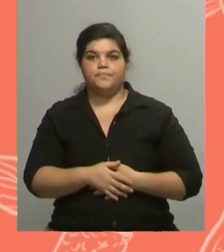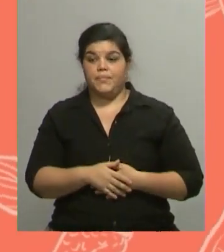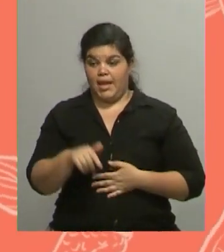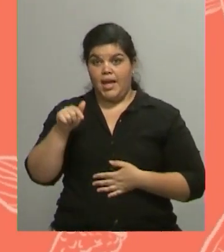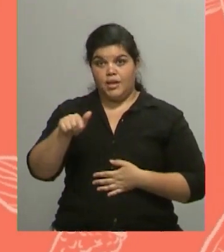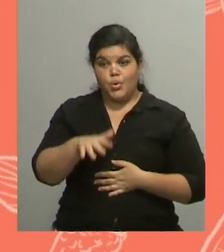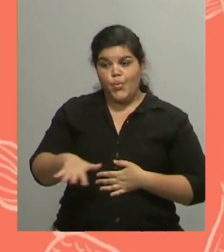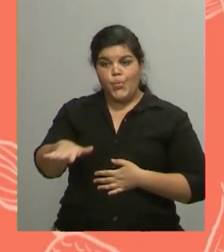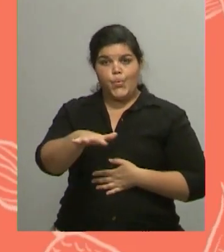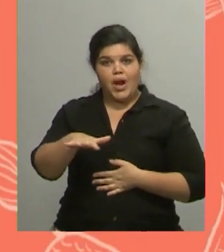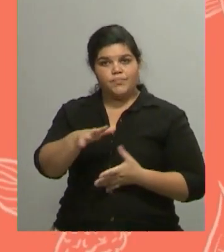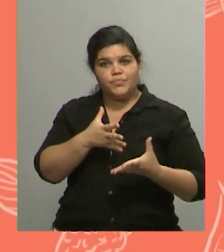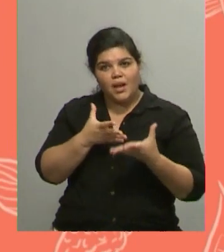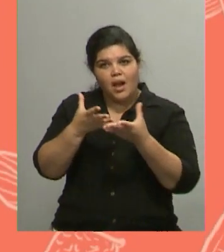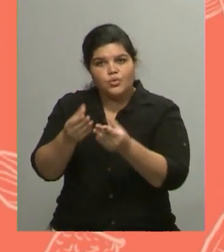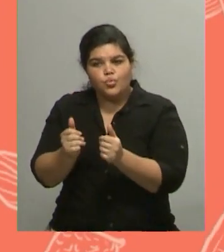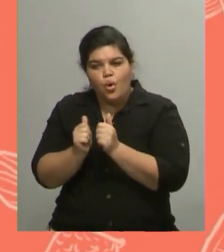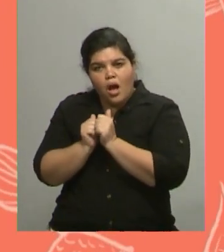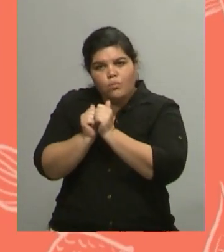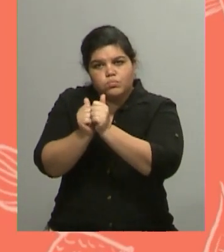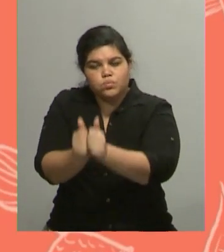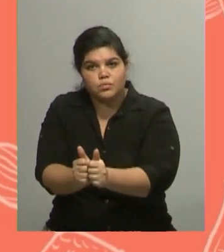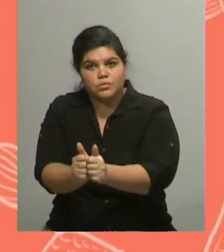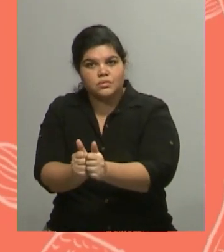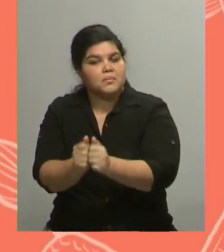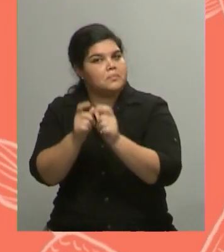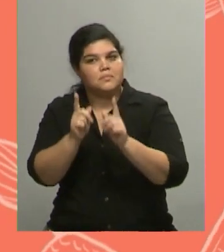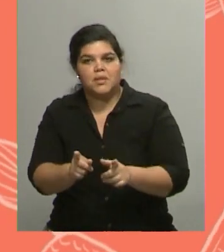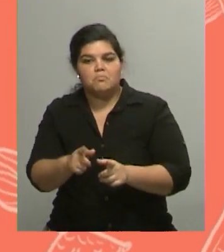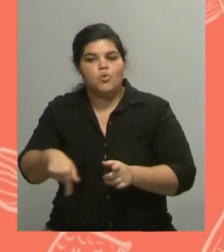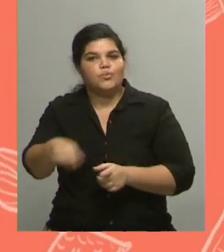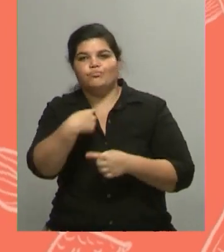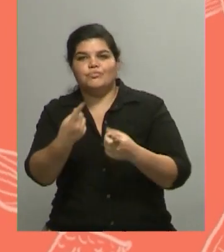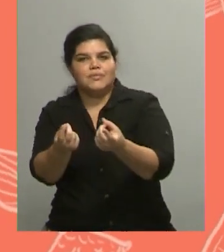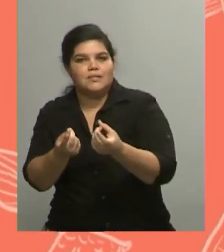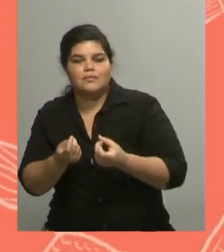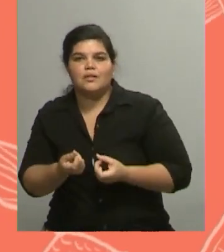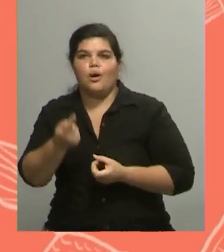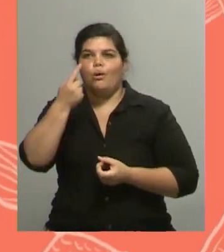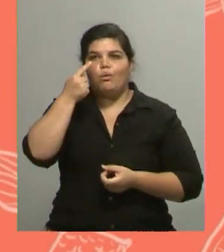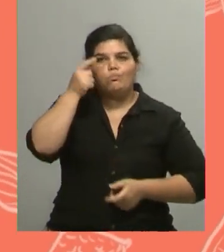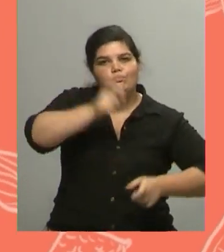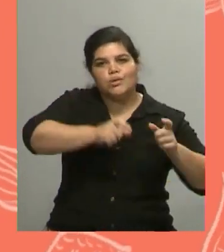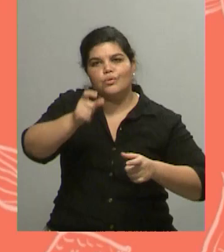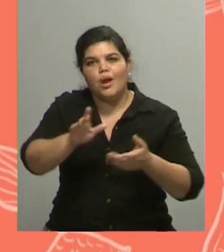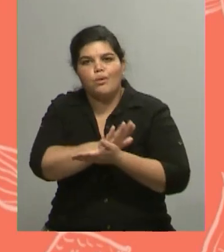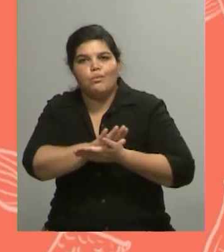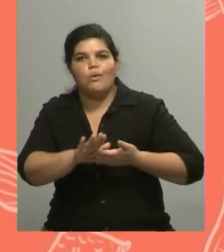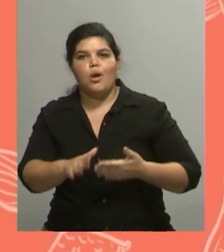contiene y viene gente de que necesita conocer gente nueva, hacerse amigos,